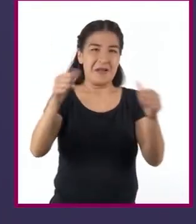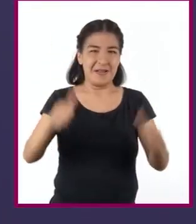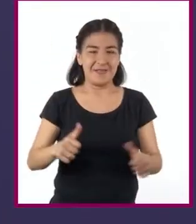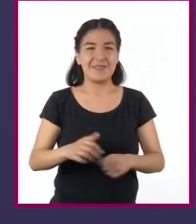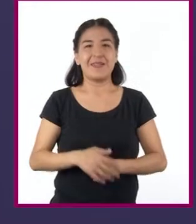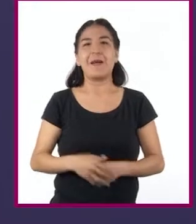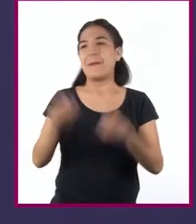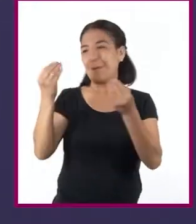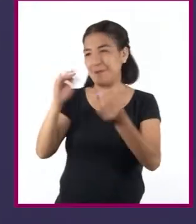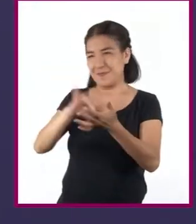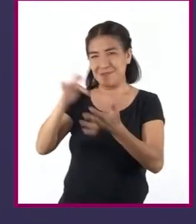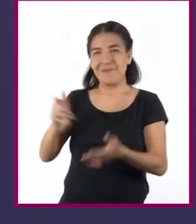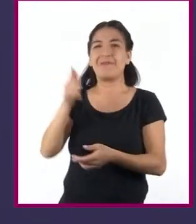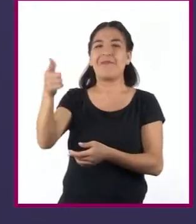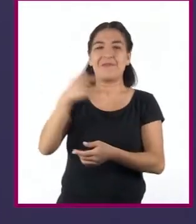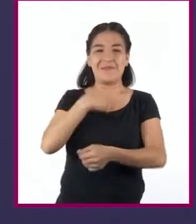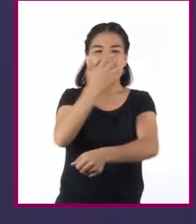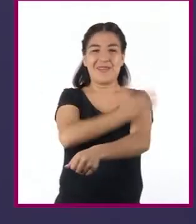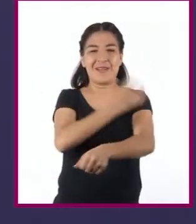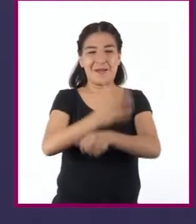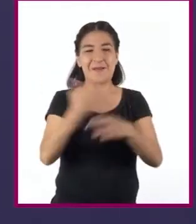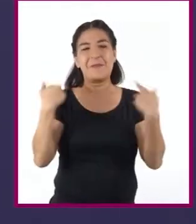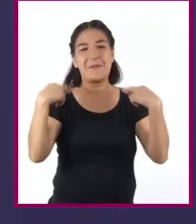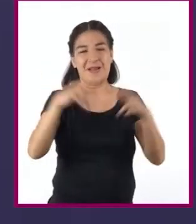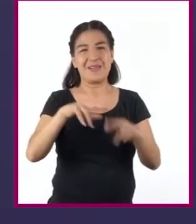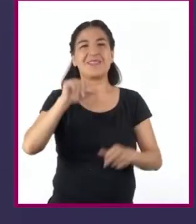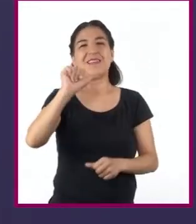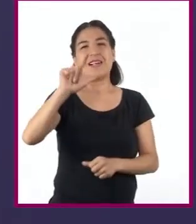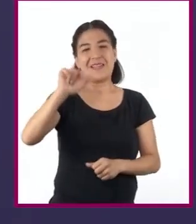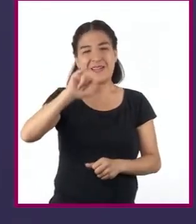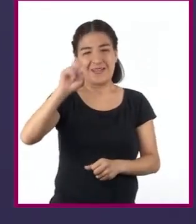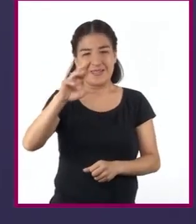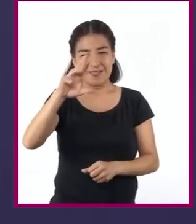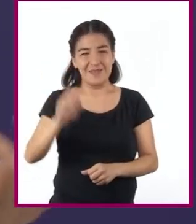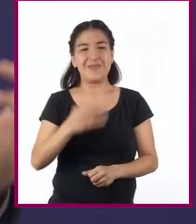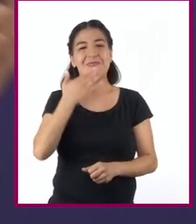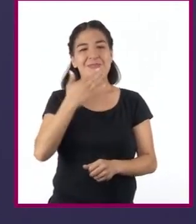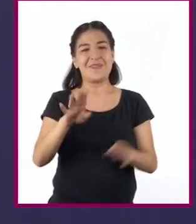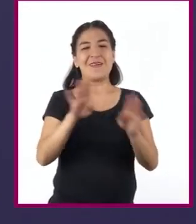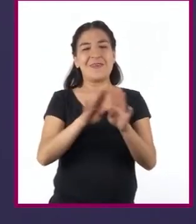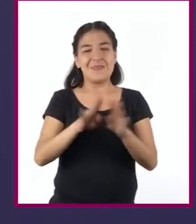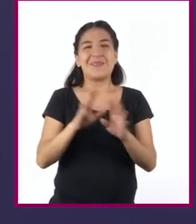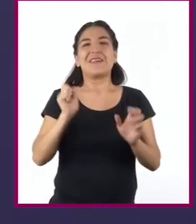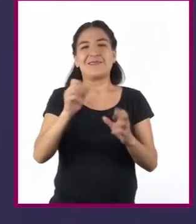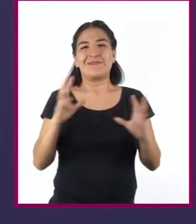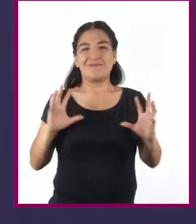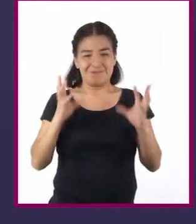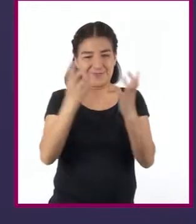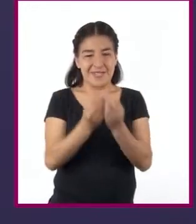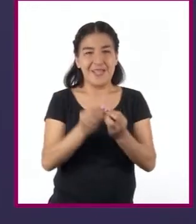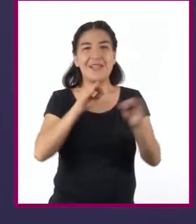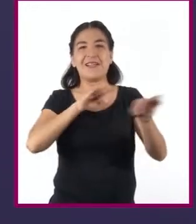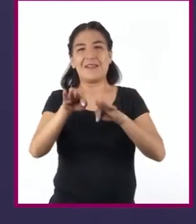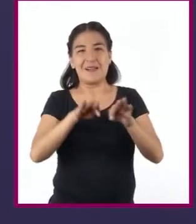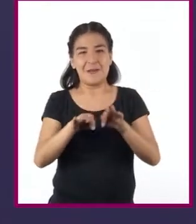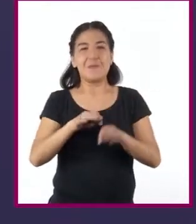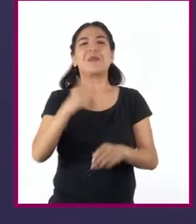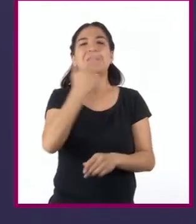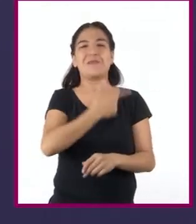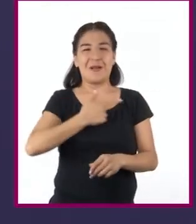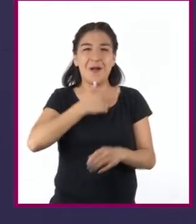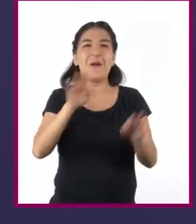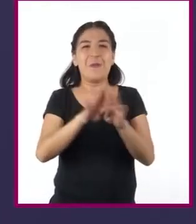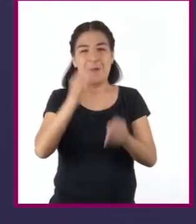Muchas gracias por acompañarnos, maestro Alejandro. Siempre hemos sido partidarios del trabajo colaborativo y es una